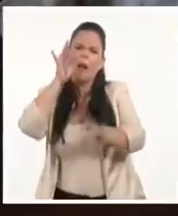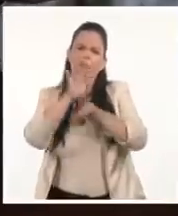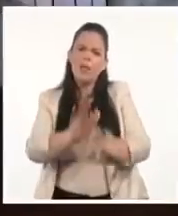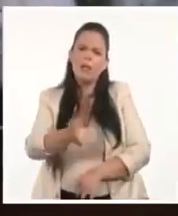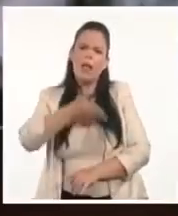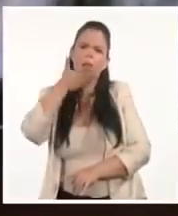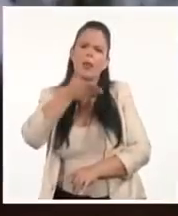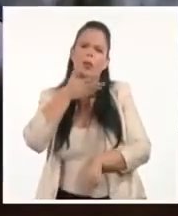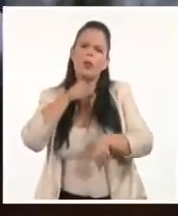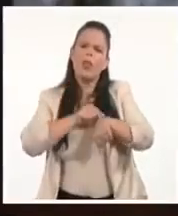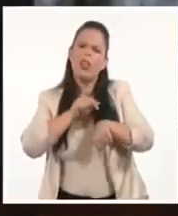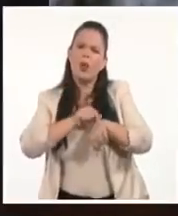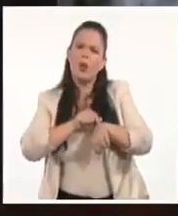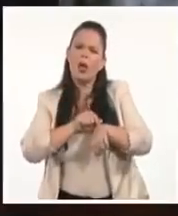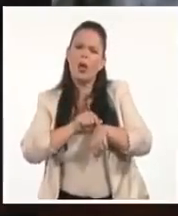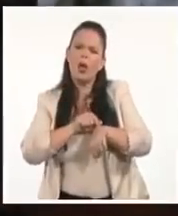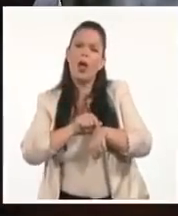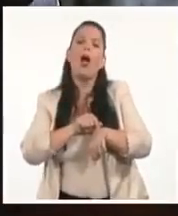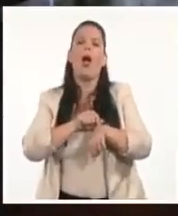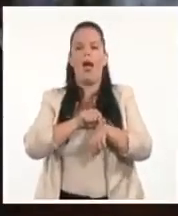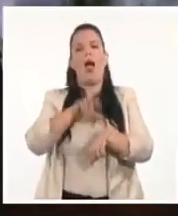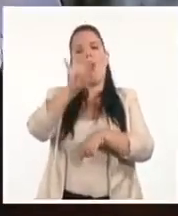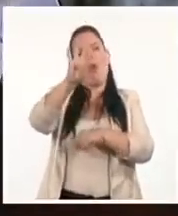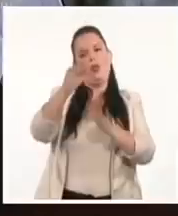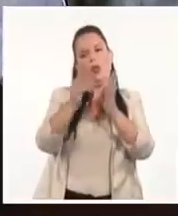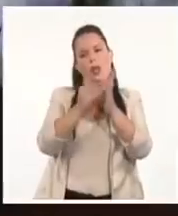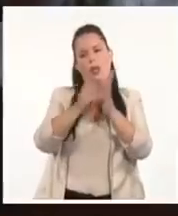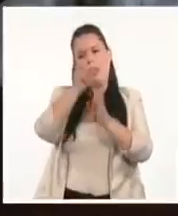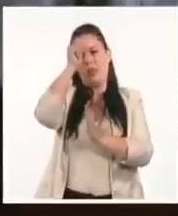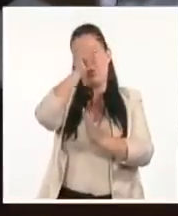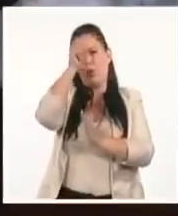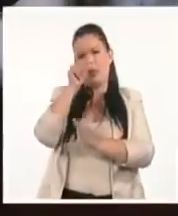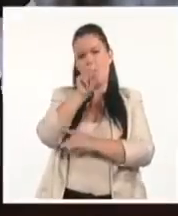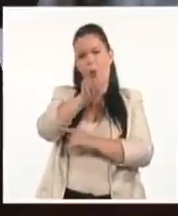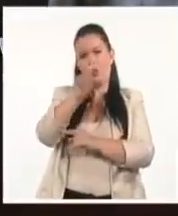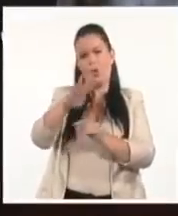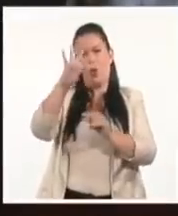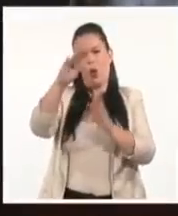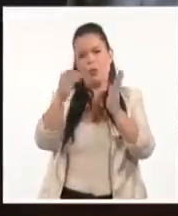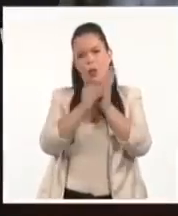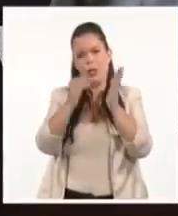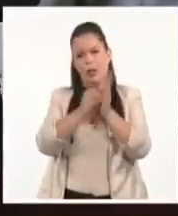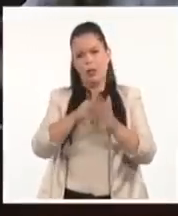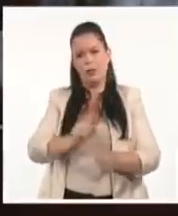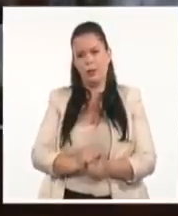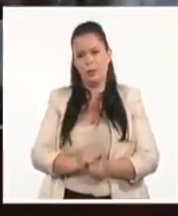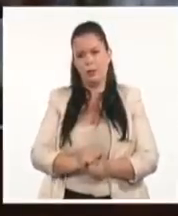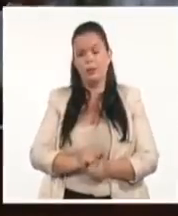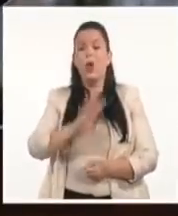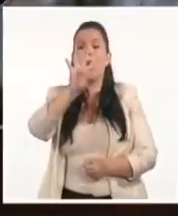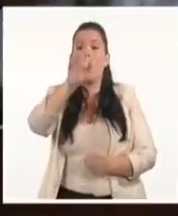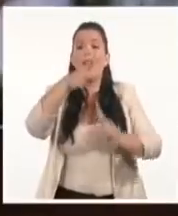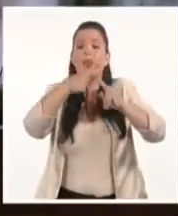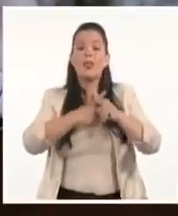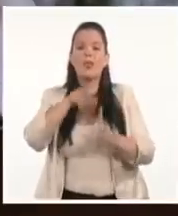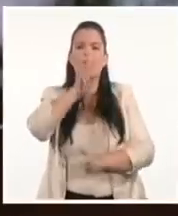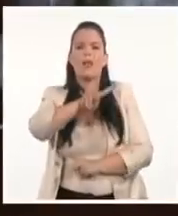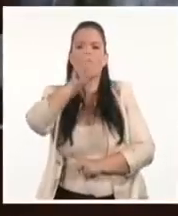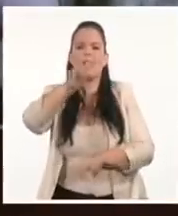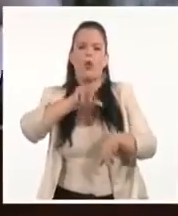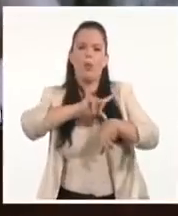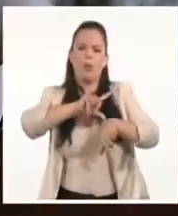Exactamente a las 4. Esto que vimos ahora fue aproximadamente a las 4.22 minutos. Vamos a hacer una breve